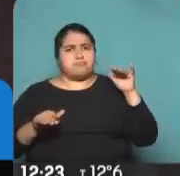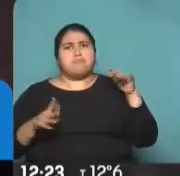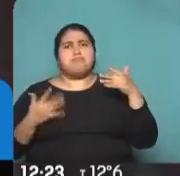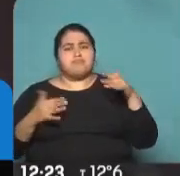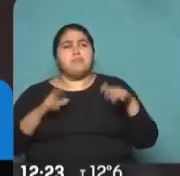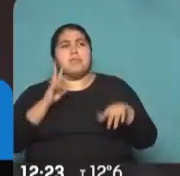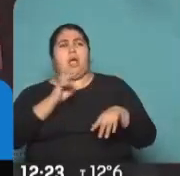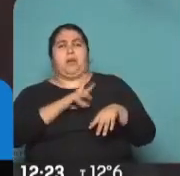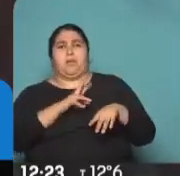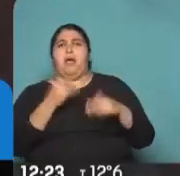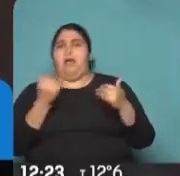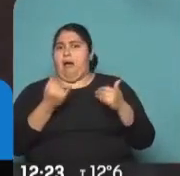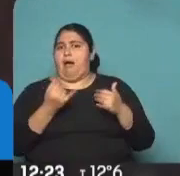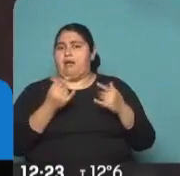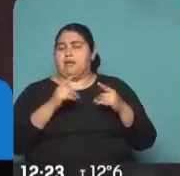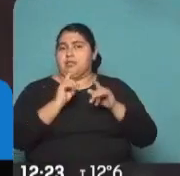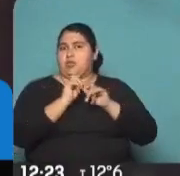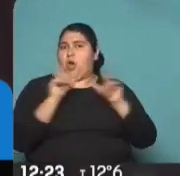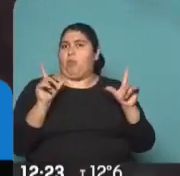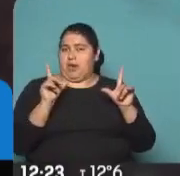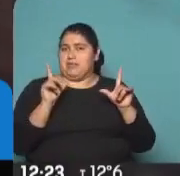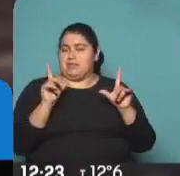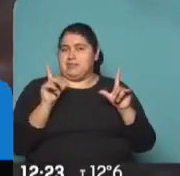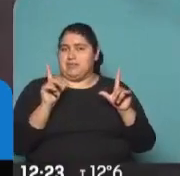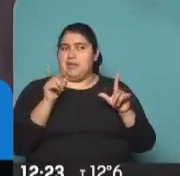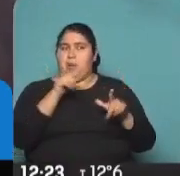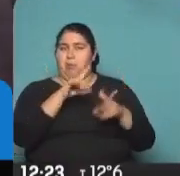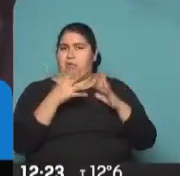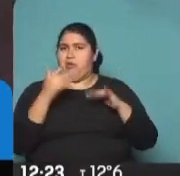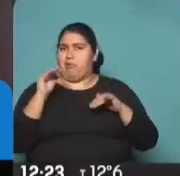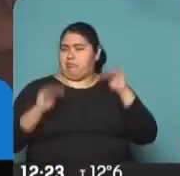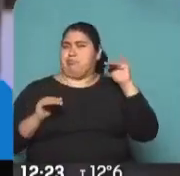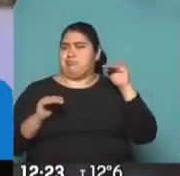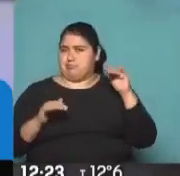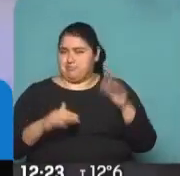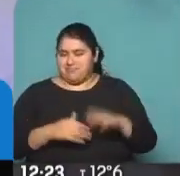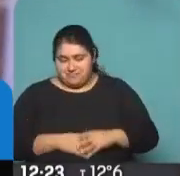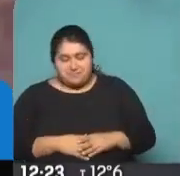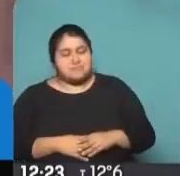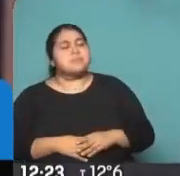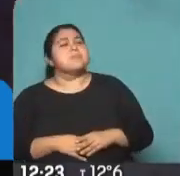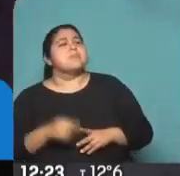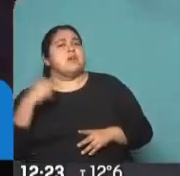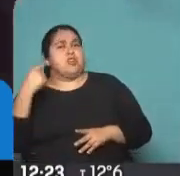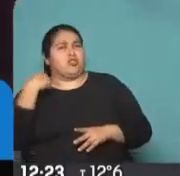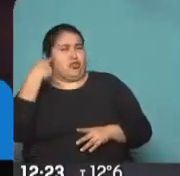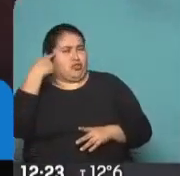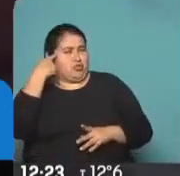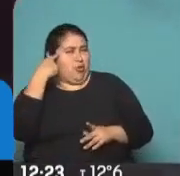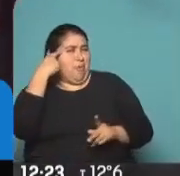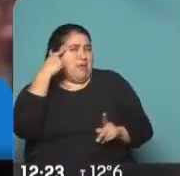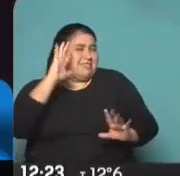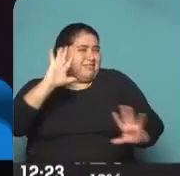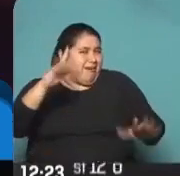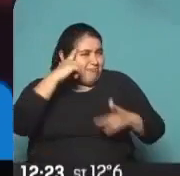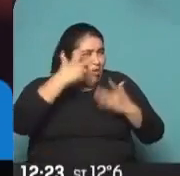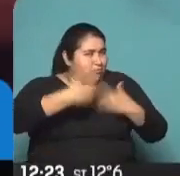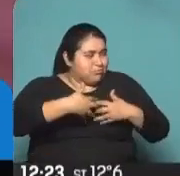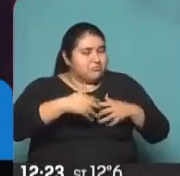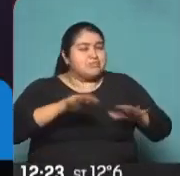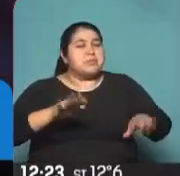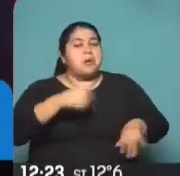de todos. Y también, bueno, sorprende por esa magnitud electoral. Uno se queda pensando como tres puntos, ¿no? Digo, el Estado